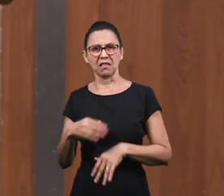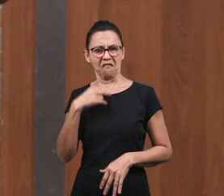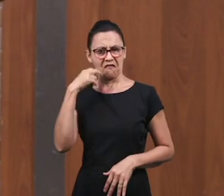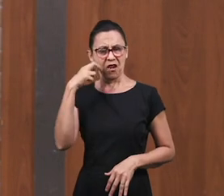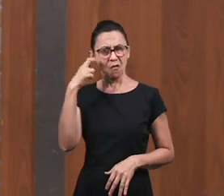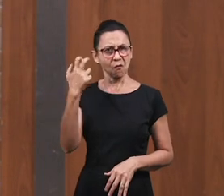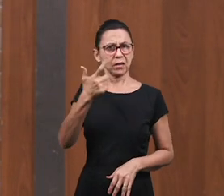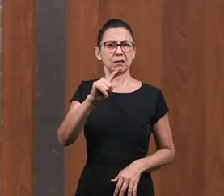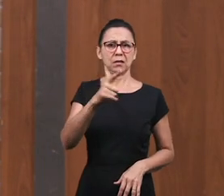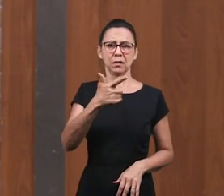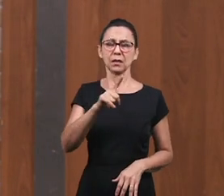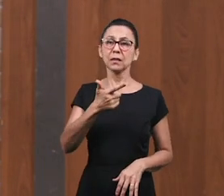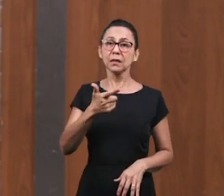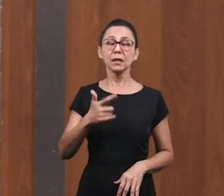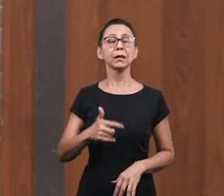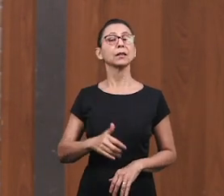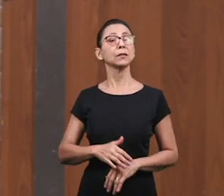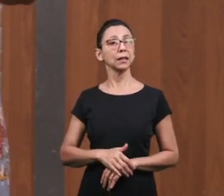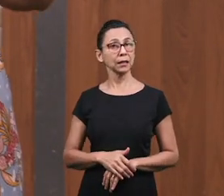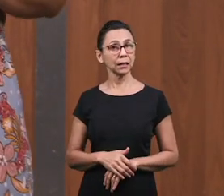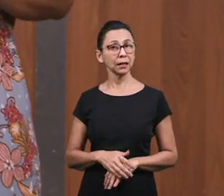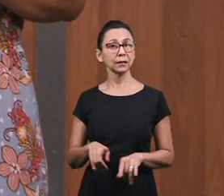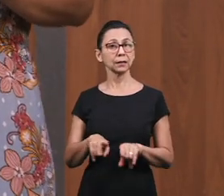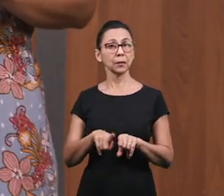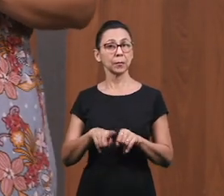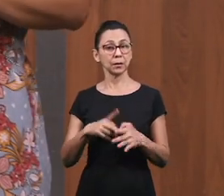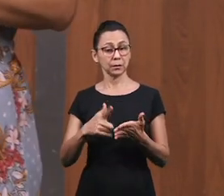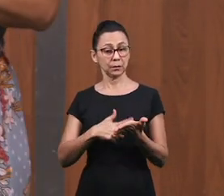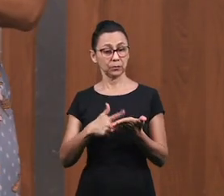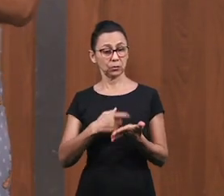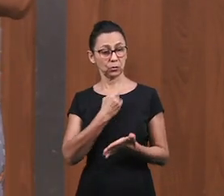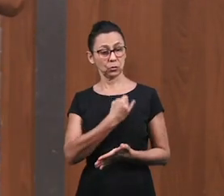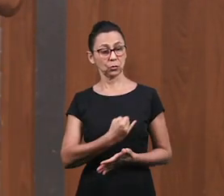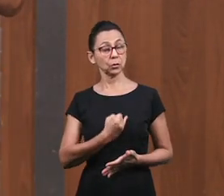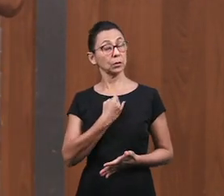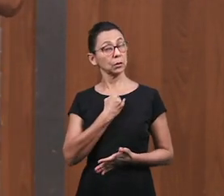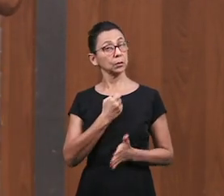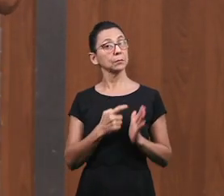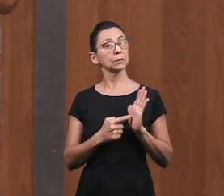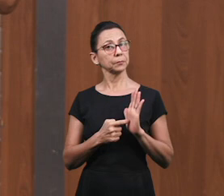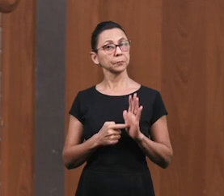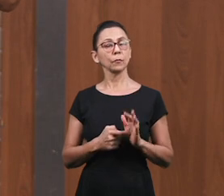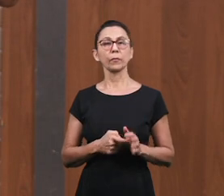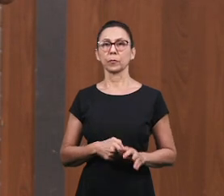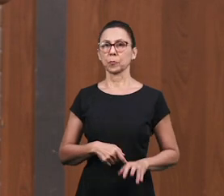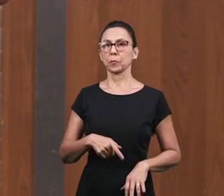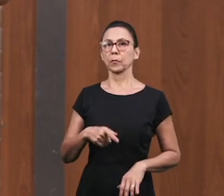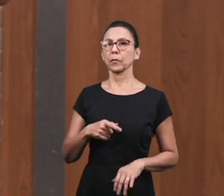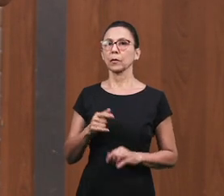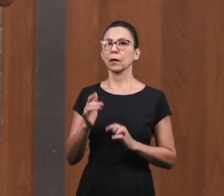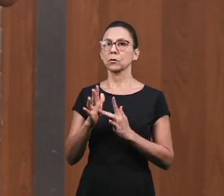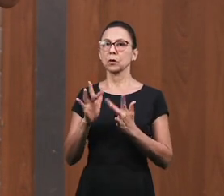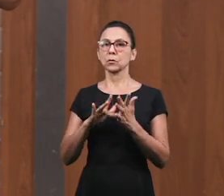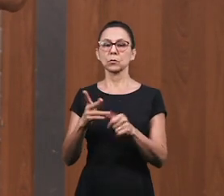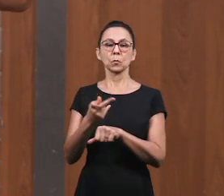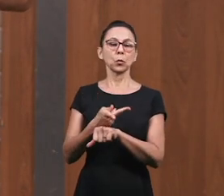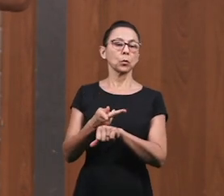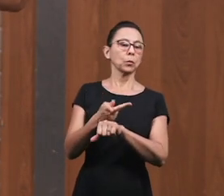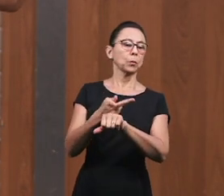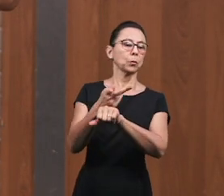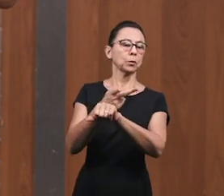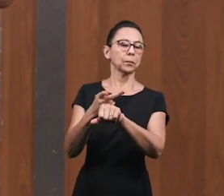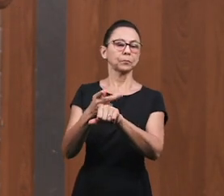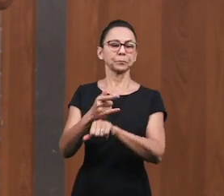hacer Por nuestro Dios En el libro De Juan También habla El Señor Busca Verdaderos Adoradores